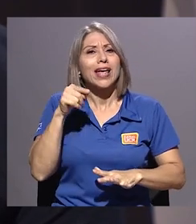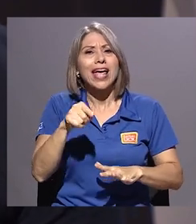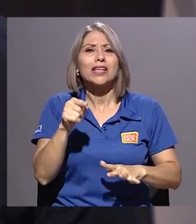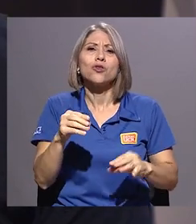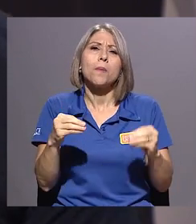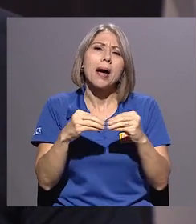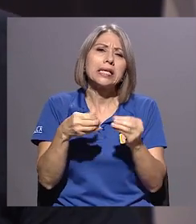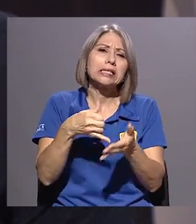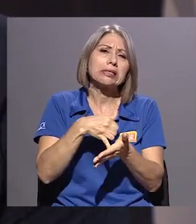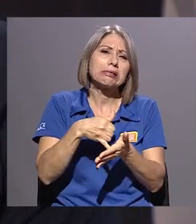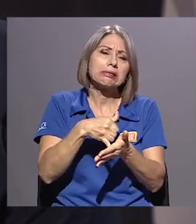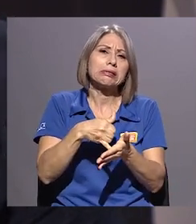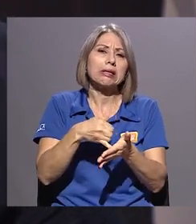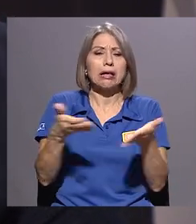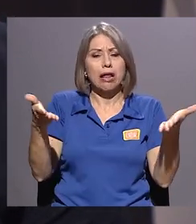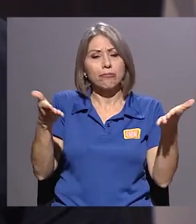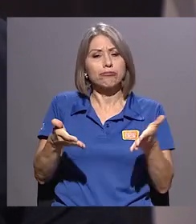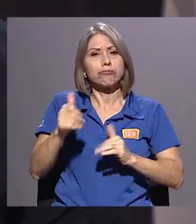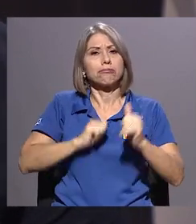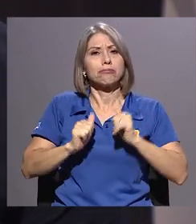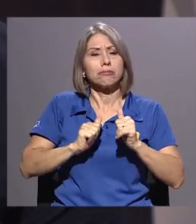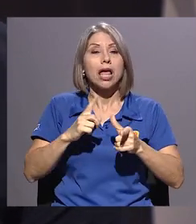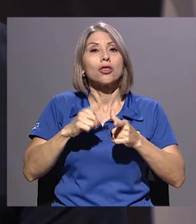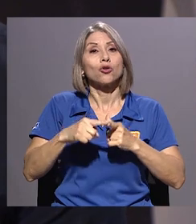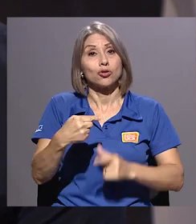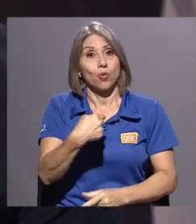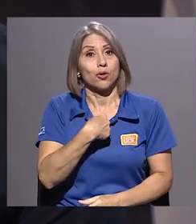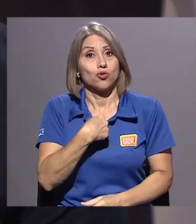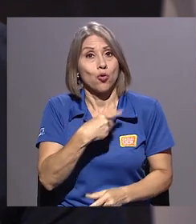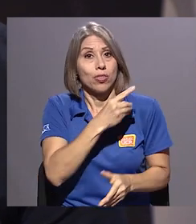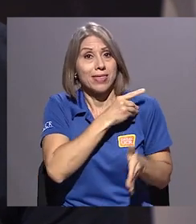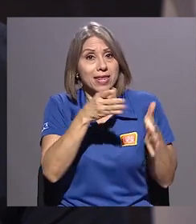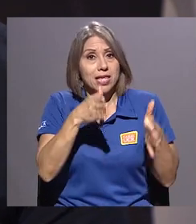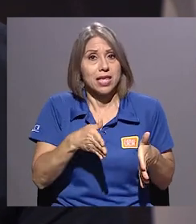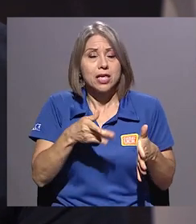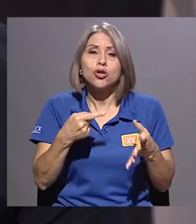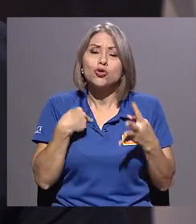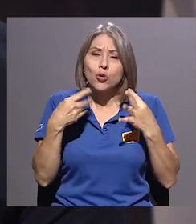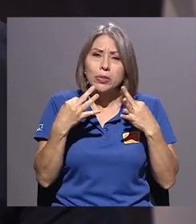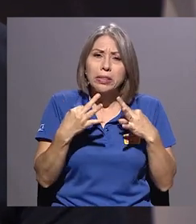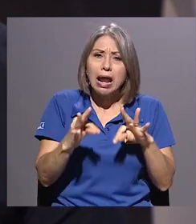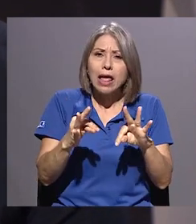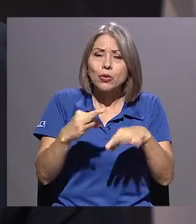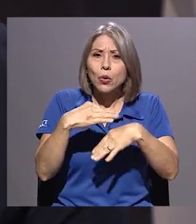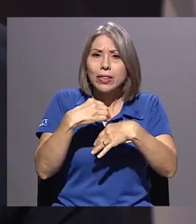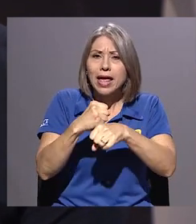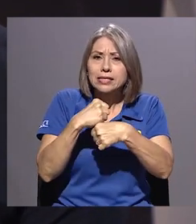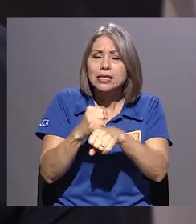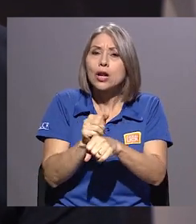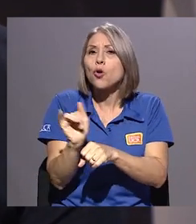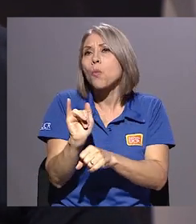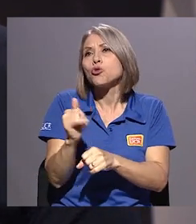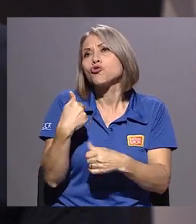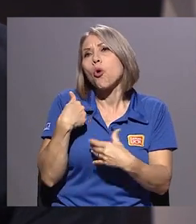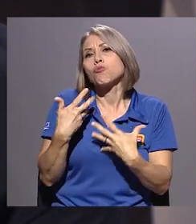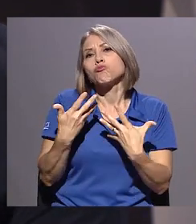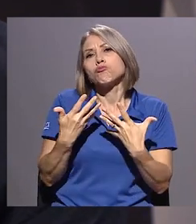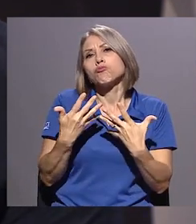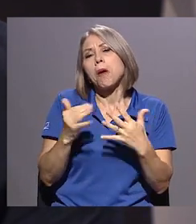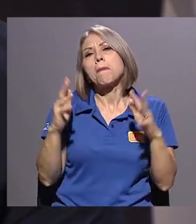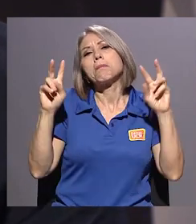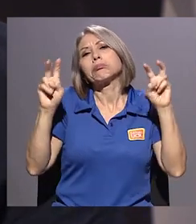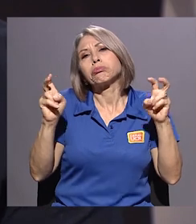escena. Entonces, cuando yo dirijo, trato de dirigir de una forma en que yo más bien soy un coordinador que